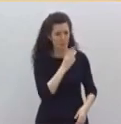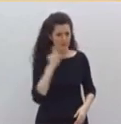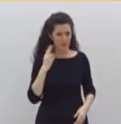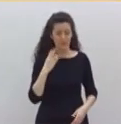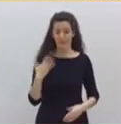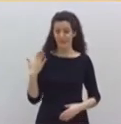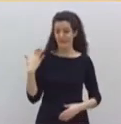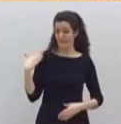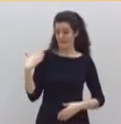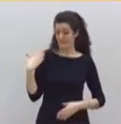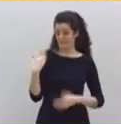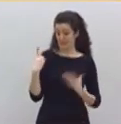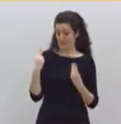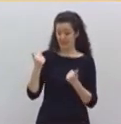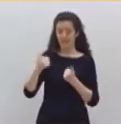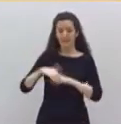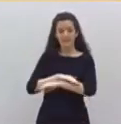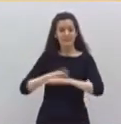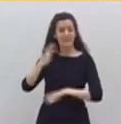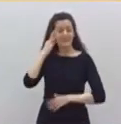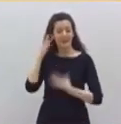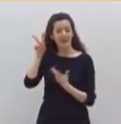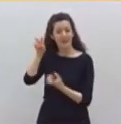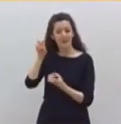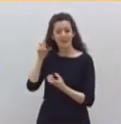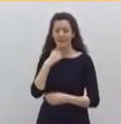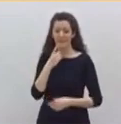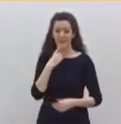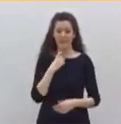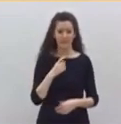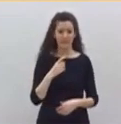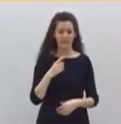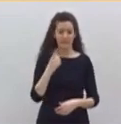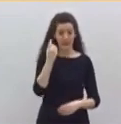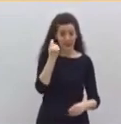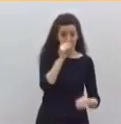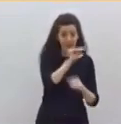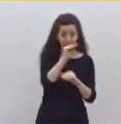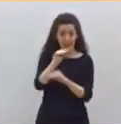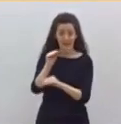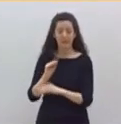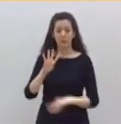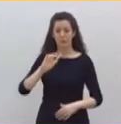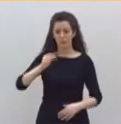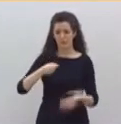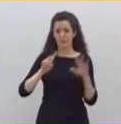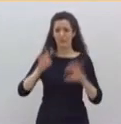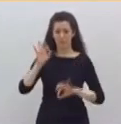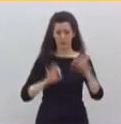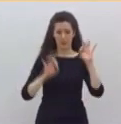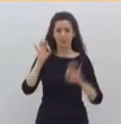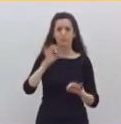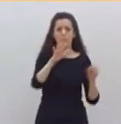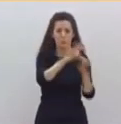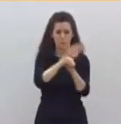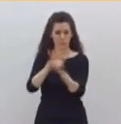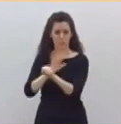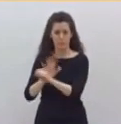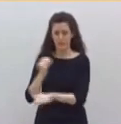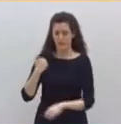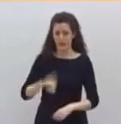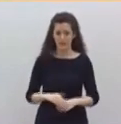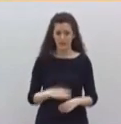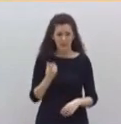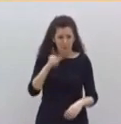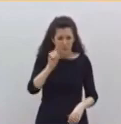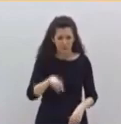que habían llegado un 4,7% de esas ayudas. En un mes. ¿Cómo es posible que el plan de ayudas